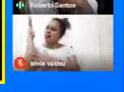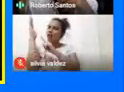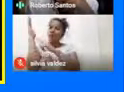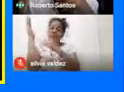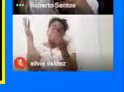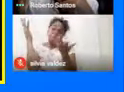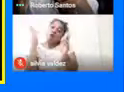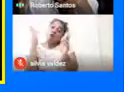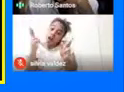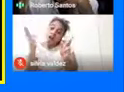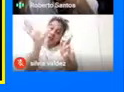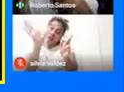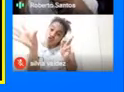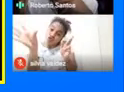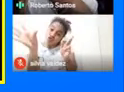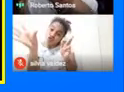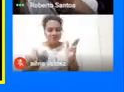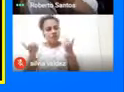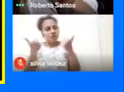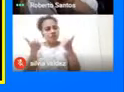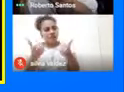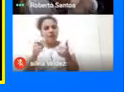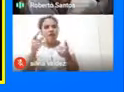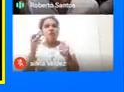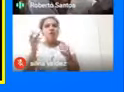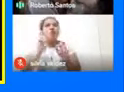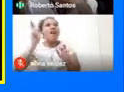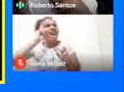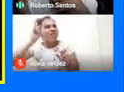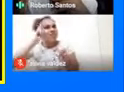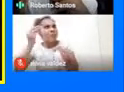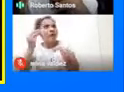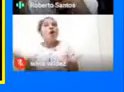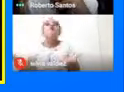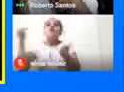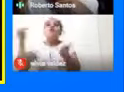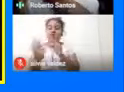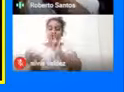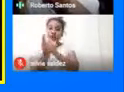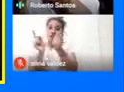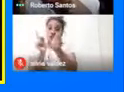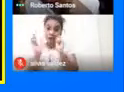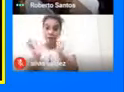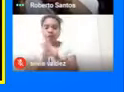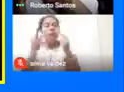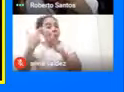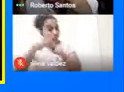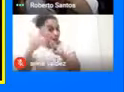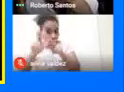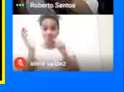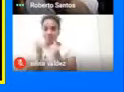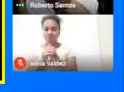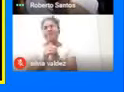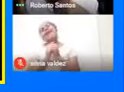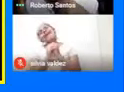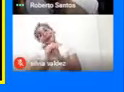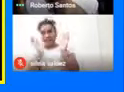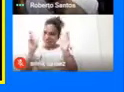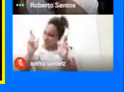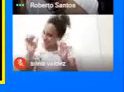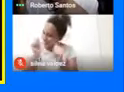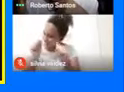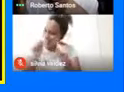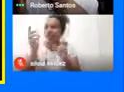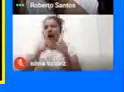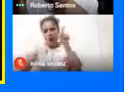Haya sido Un motivo Para Para que nos volvamos A encontrar Próximamente Ay eso espero Claro Por